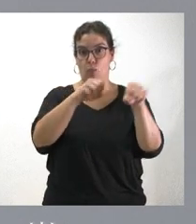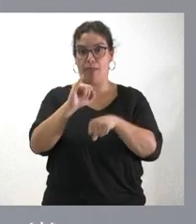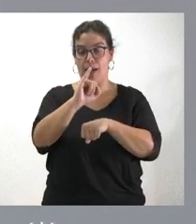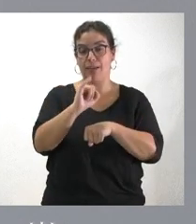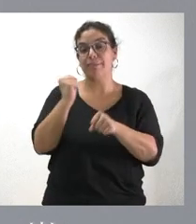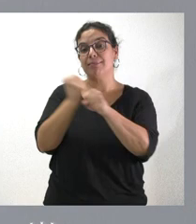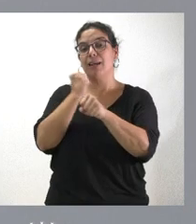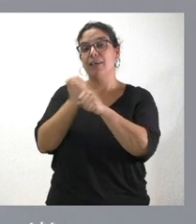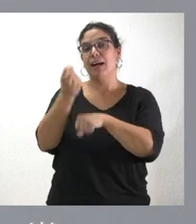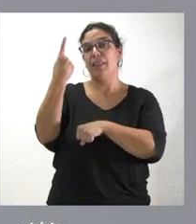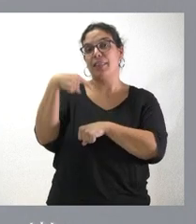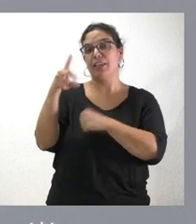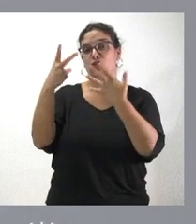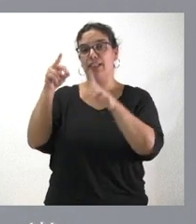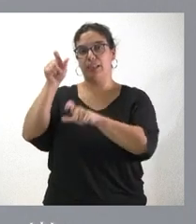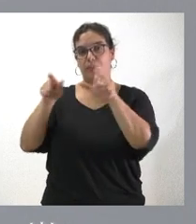y trabajan 170 personas.